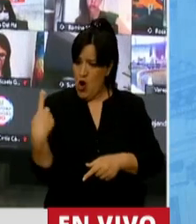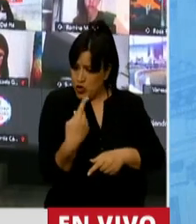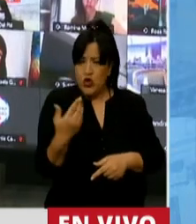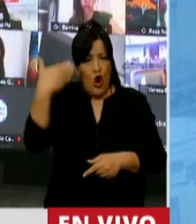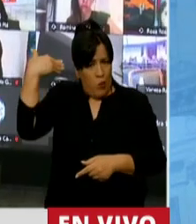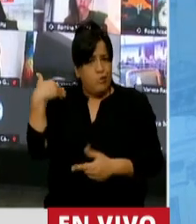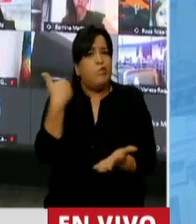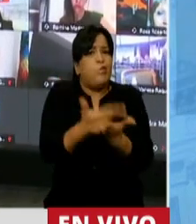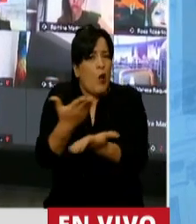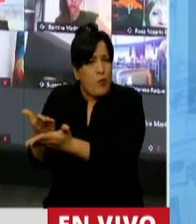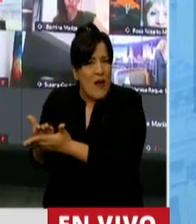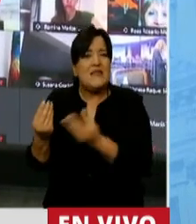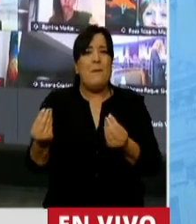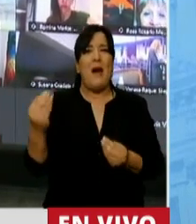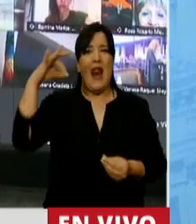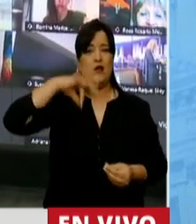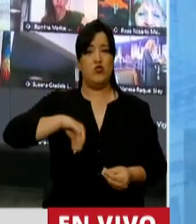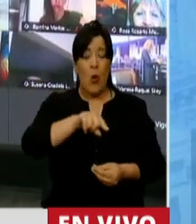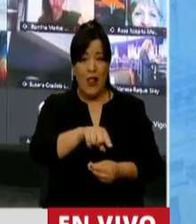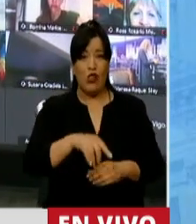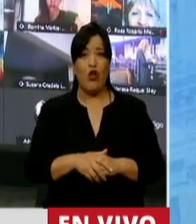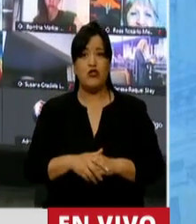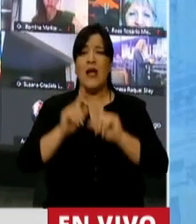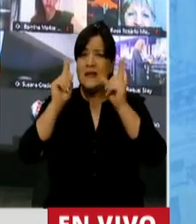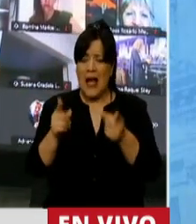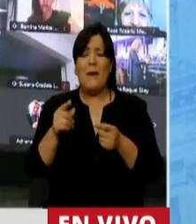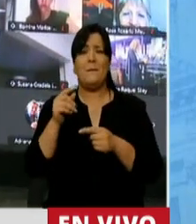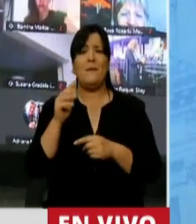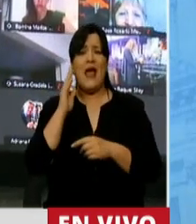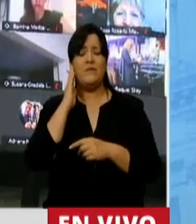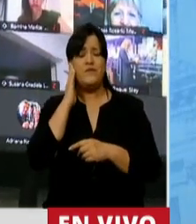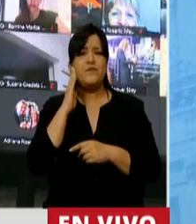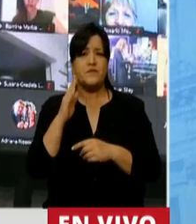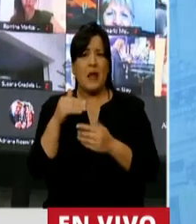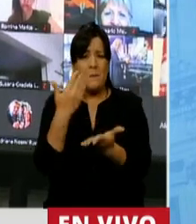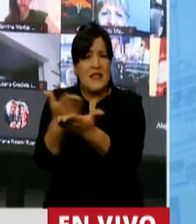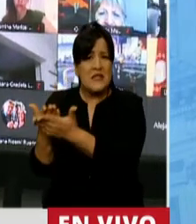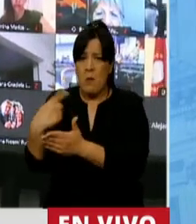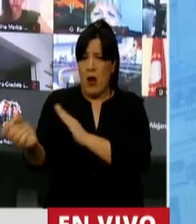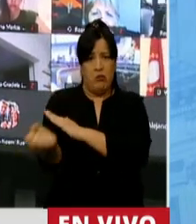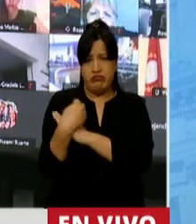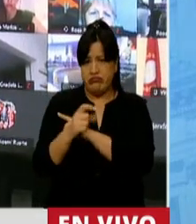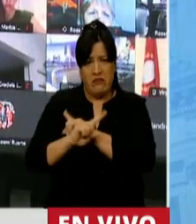para bajar sueldos y presentamos proyectos en esta Cámara y no fueron atendidos.